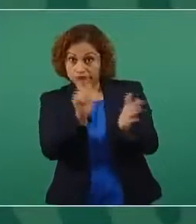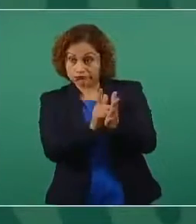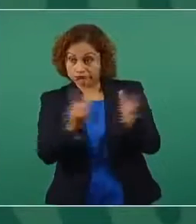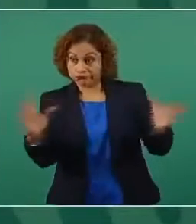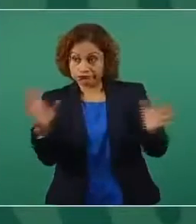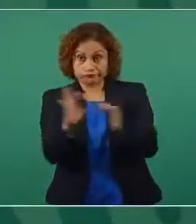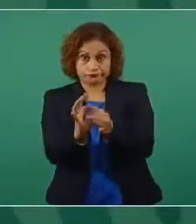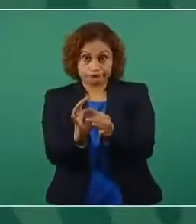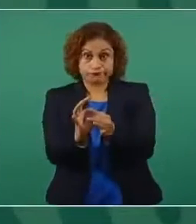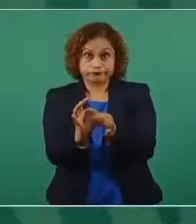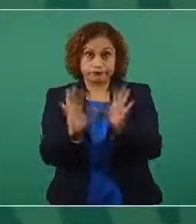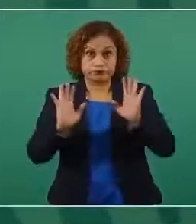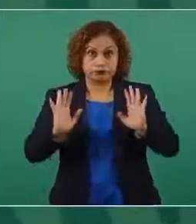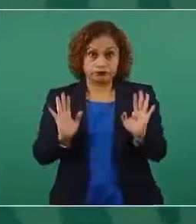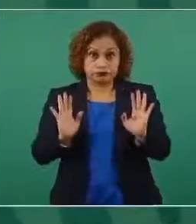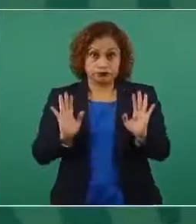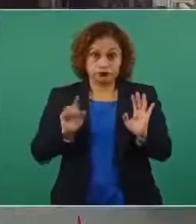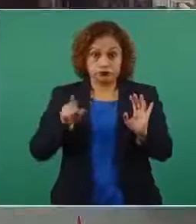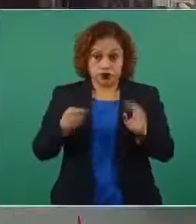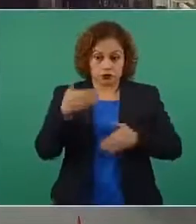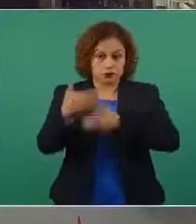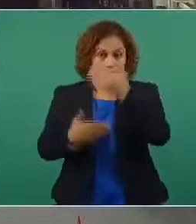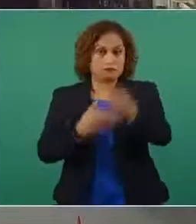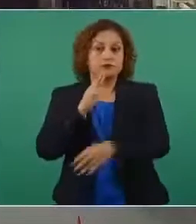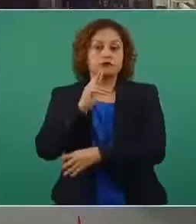y es lo que tiene que resolverse.